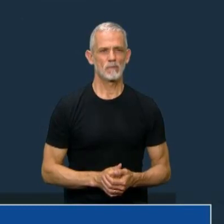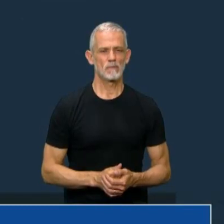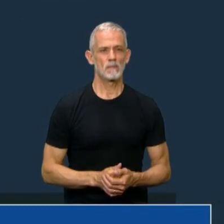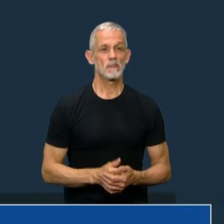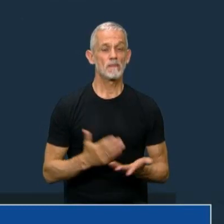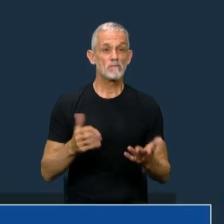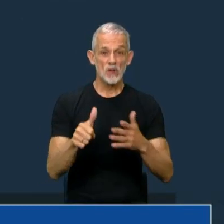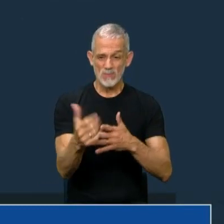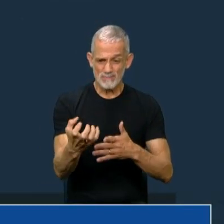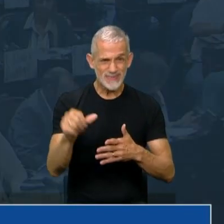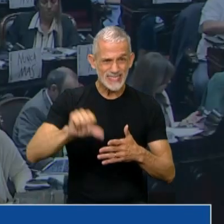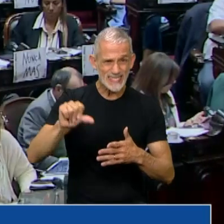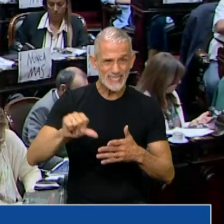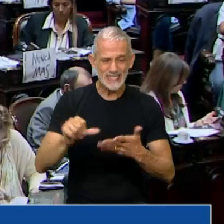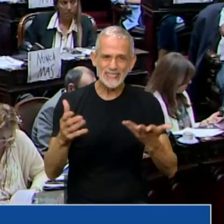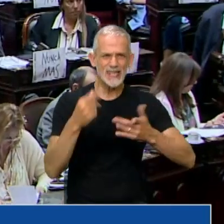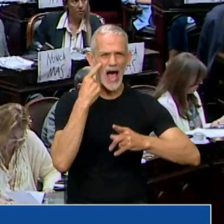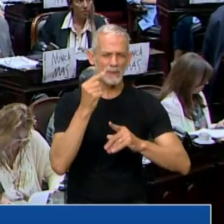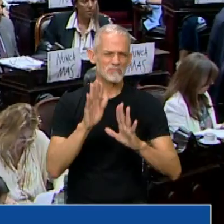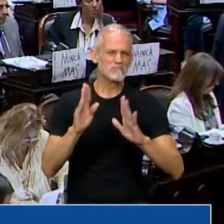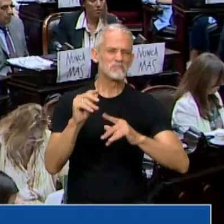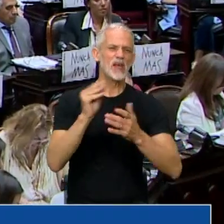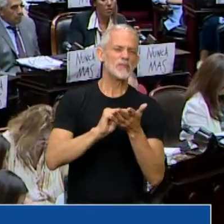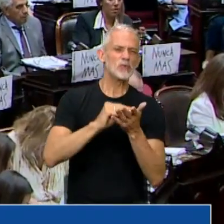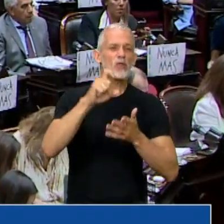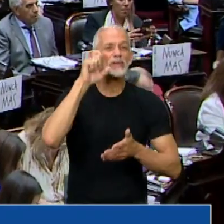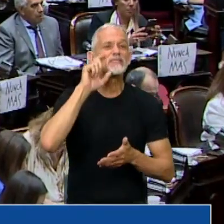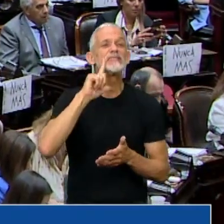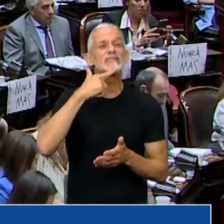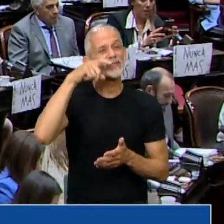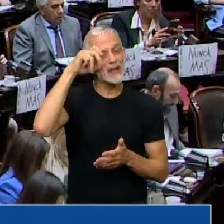No te toma, ¿no? Nos fijamos en el diputado Cisneros, por favor.